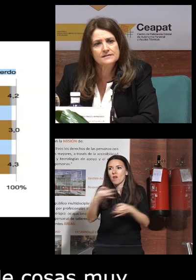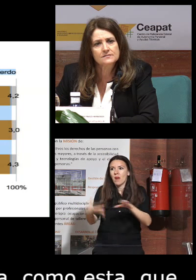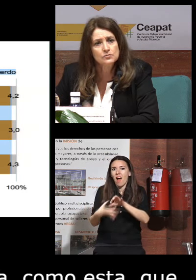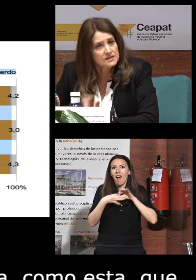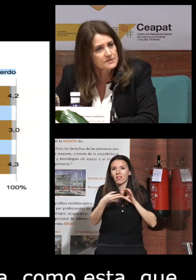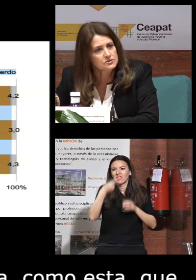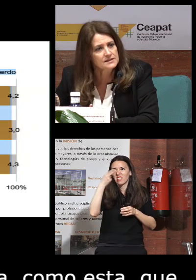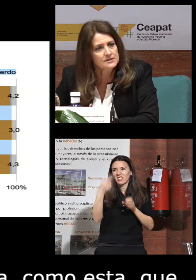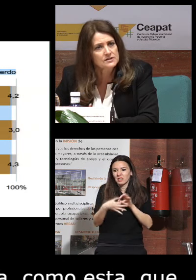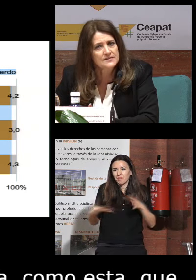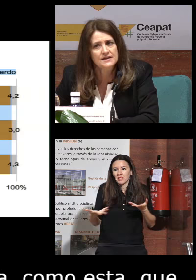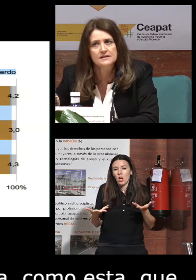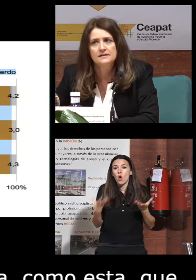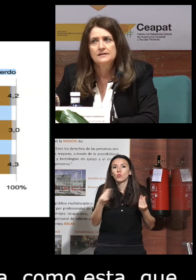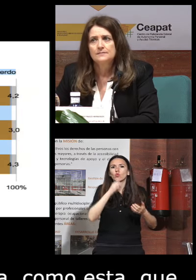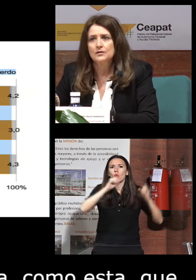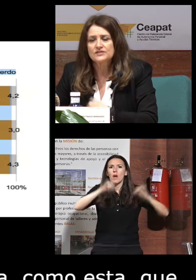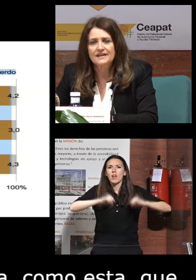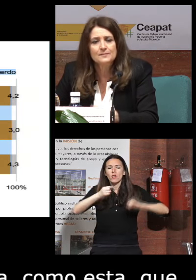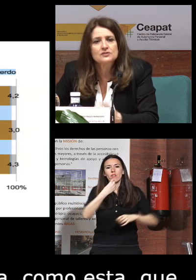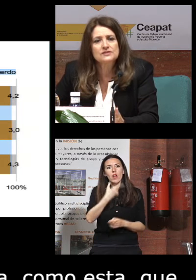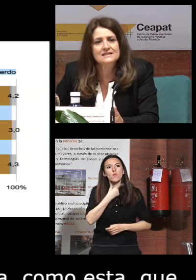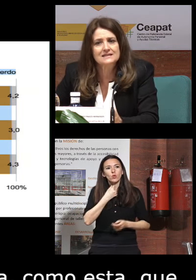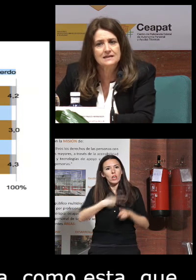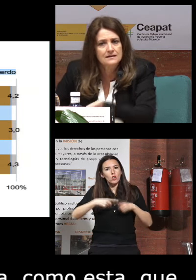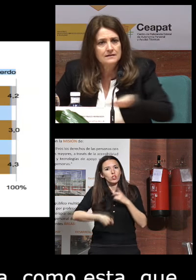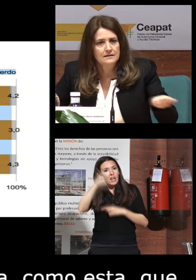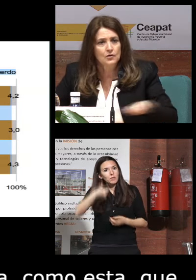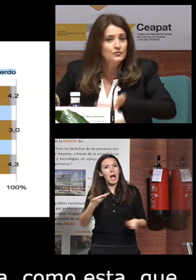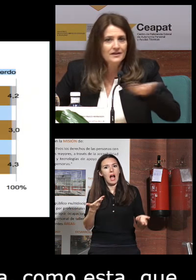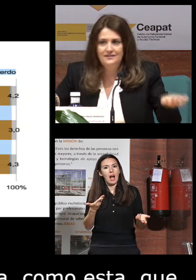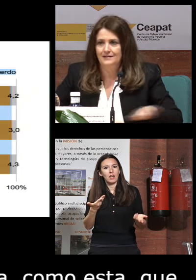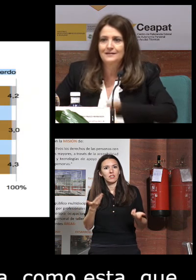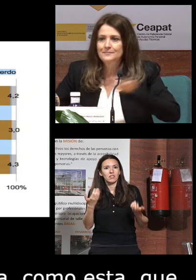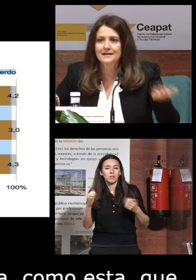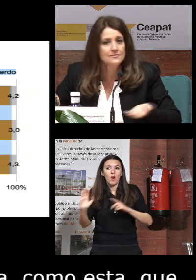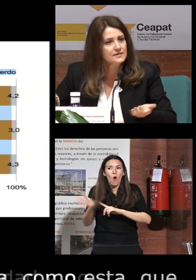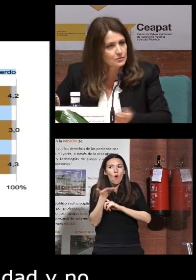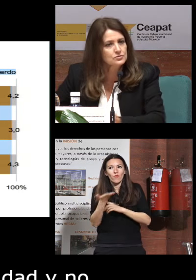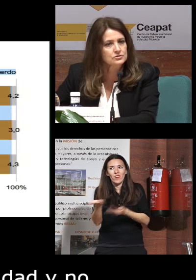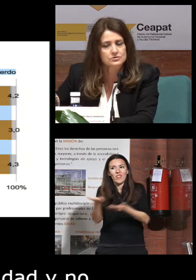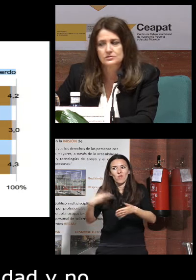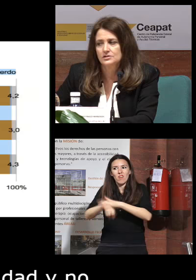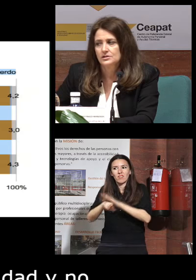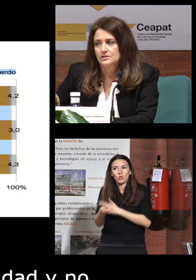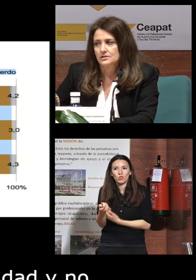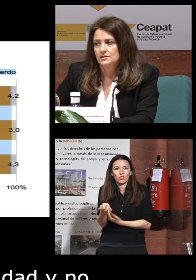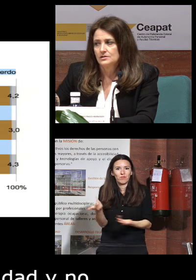mis intereses muchas personas mayores decían me gustaría hacer más cosas de las que ofrece el mercado de recursos